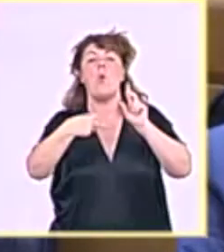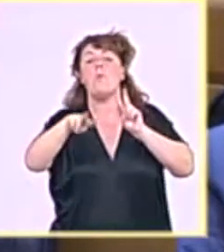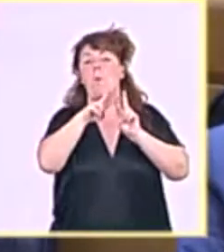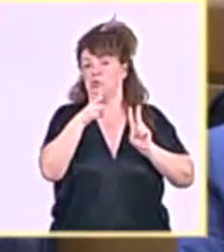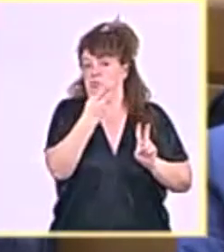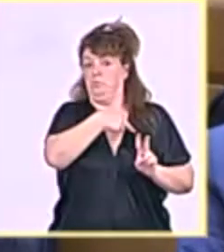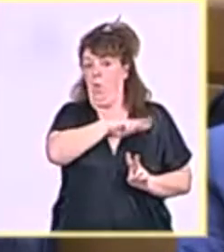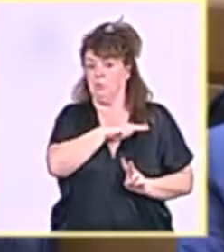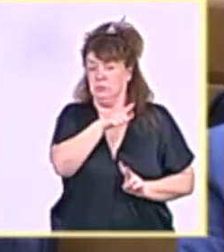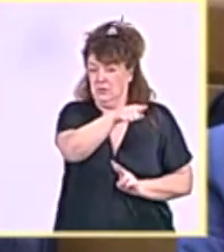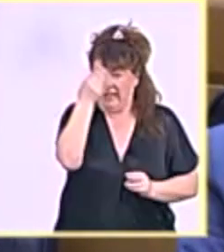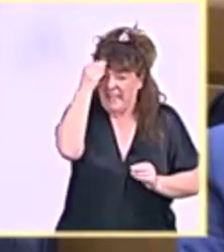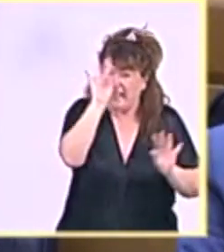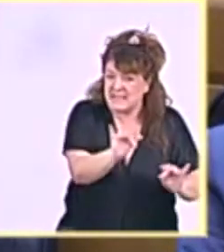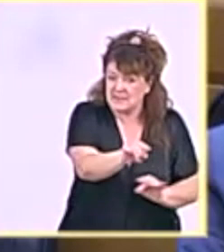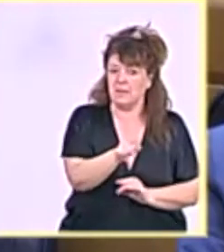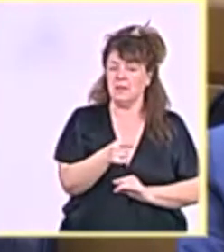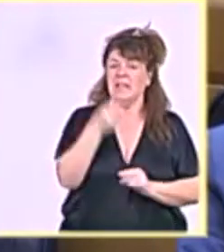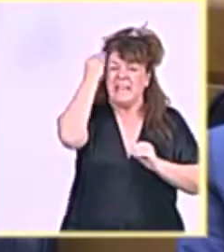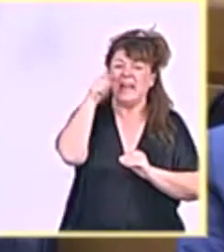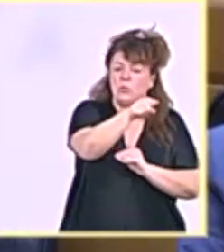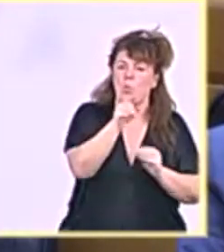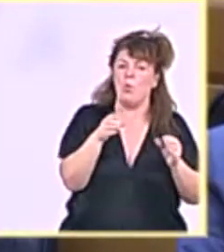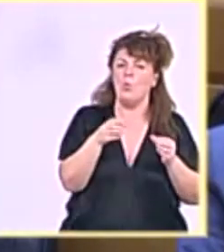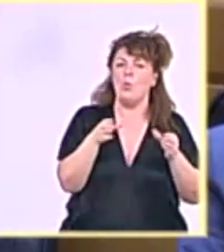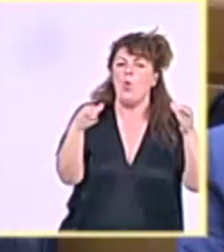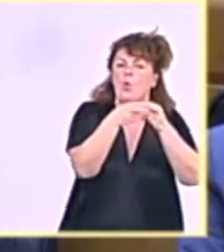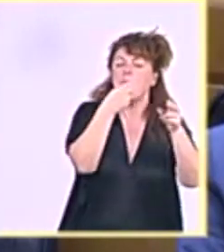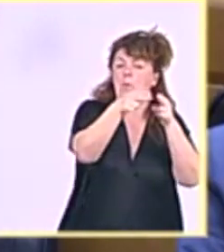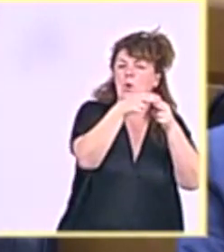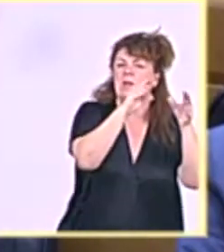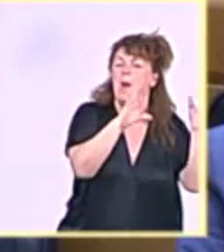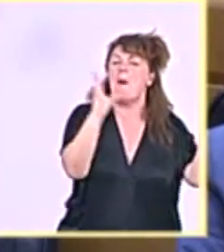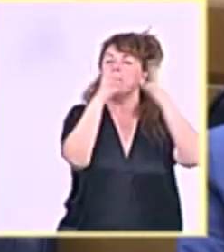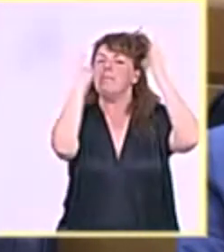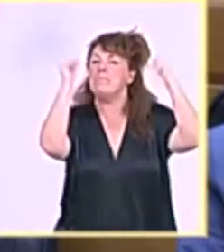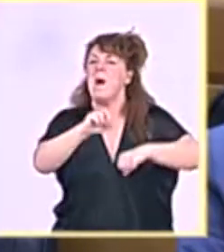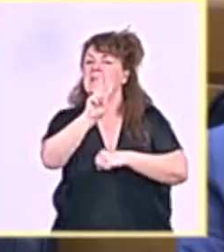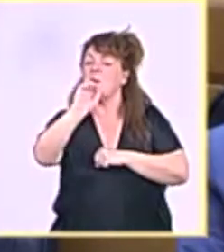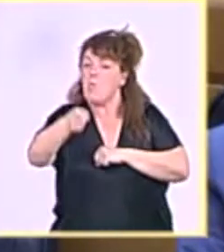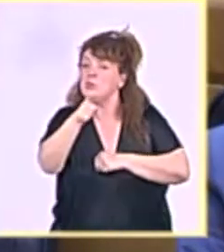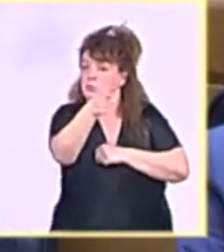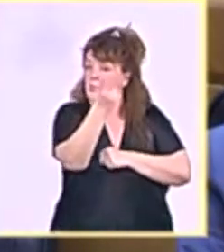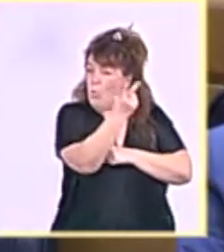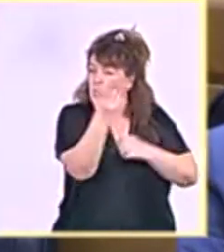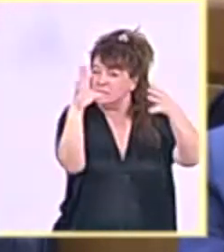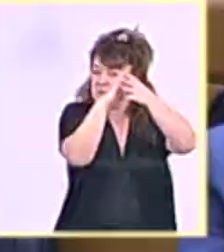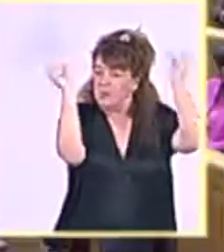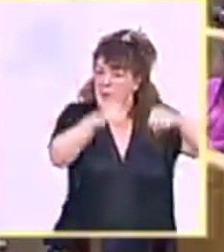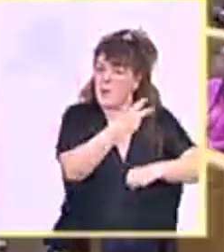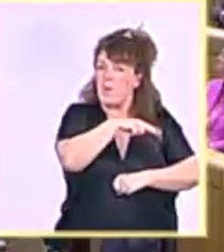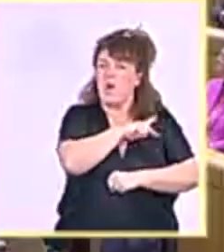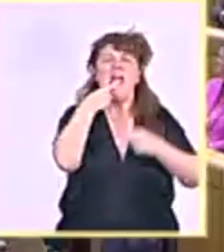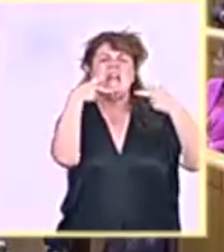pactando con Vox están protegiendo a las mujeres? Ese partido que niega la violencia machista en nuestro país, ya le digo yo que no.